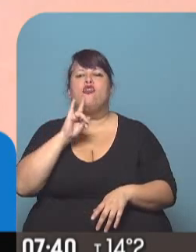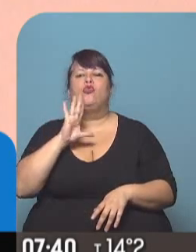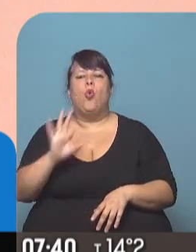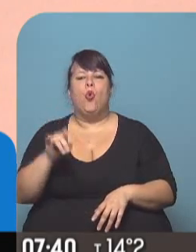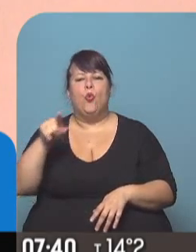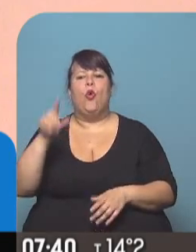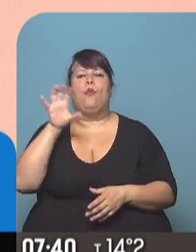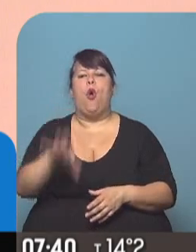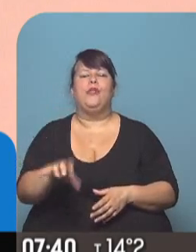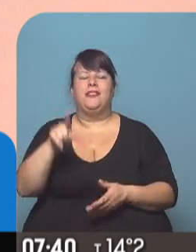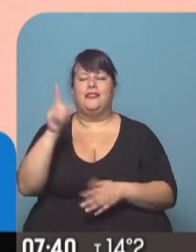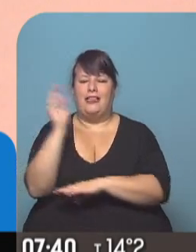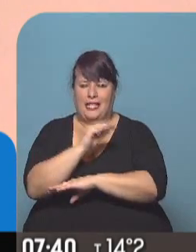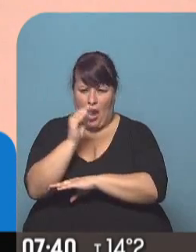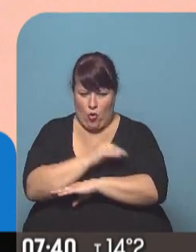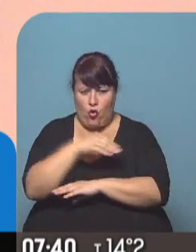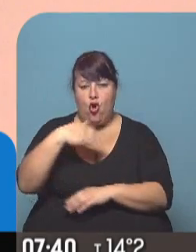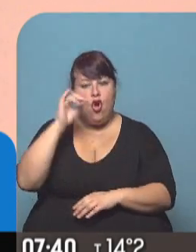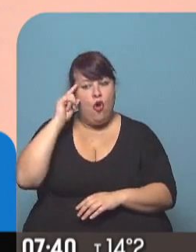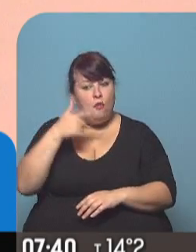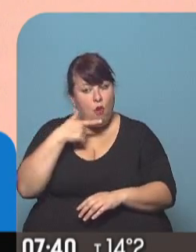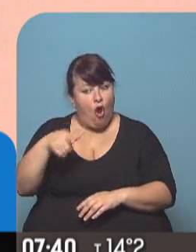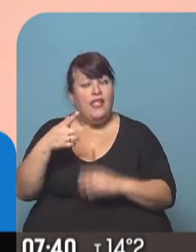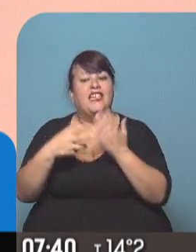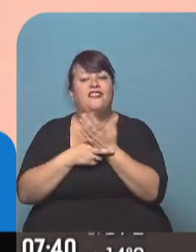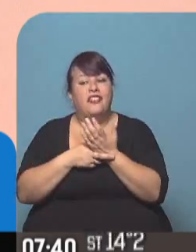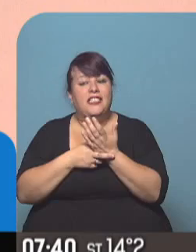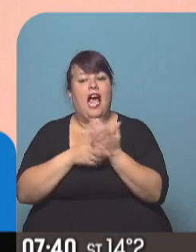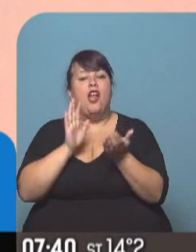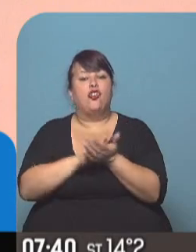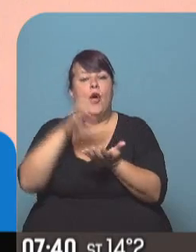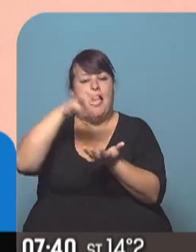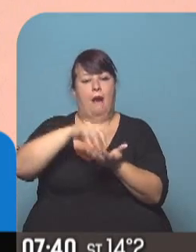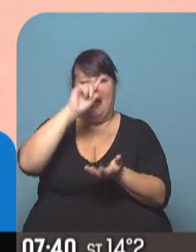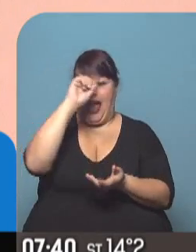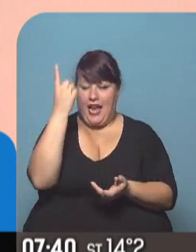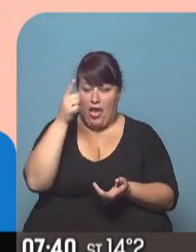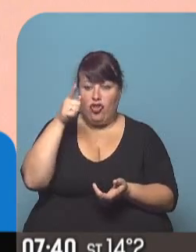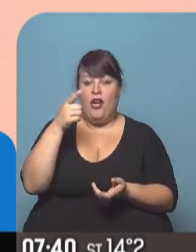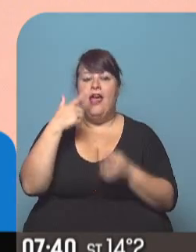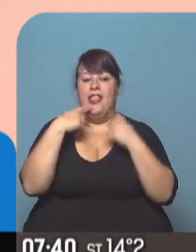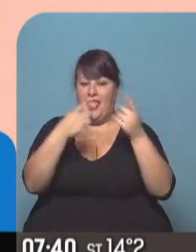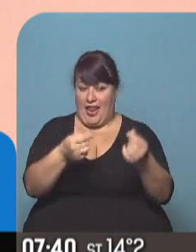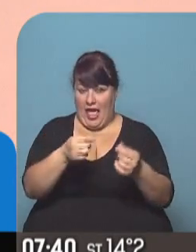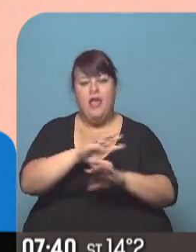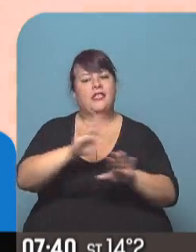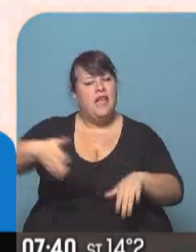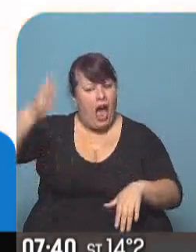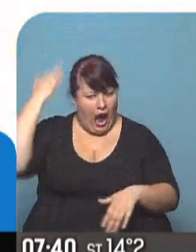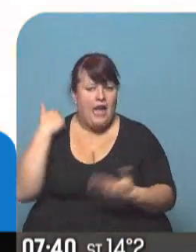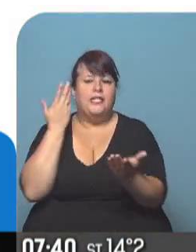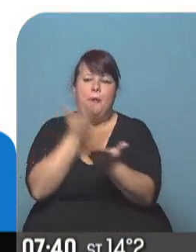provincia de Santa Cruz. Germán Moldes, recordemos, es el fiscal ante la Cámara Nacional de Apelaciones. Ya había